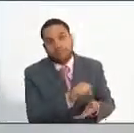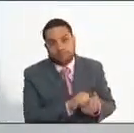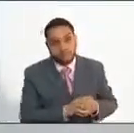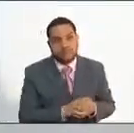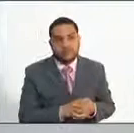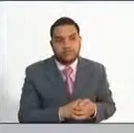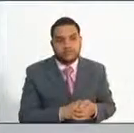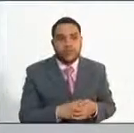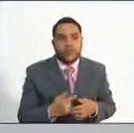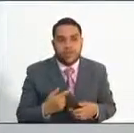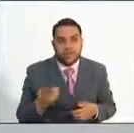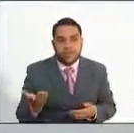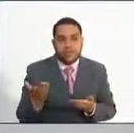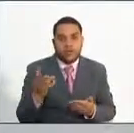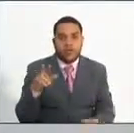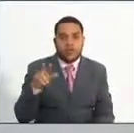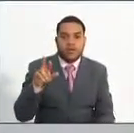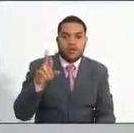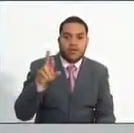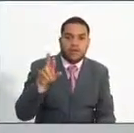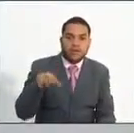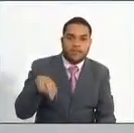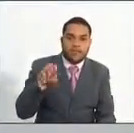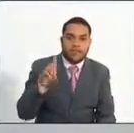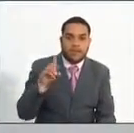encargado, doctor Pedro Rodríguez Tovo, estas